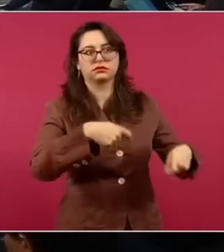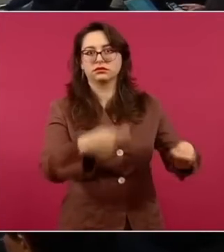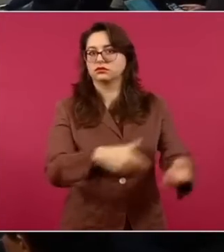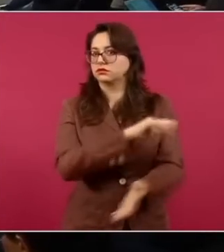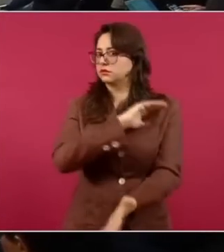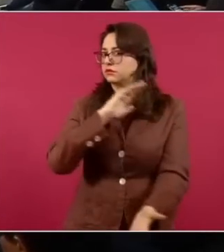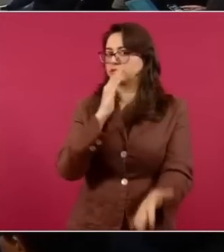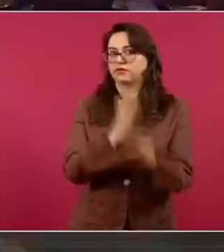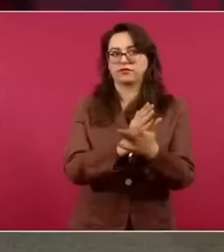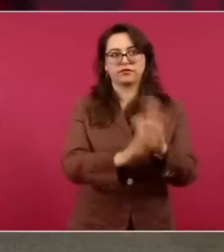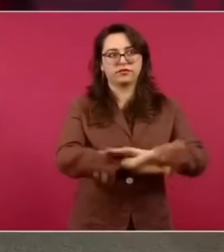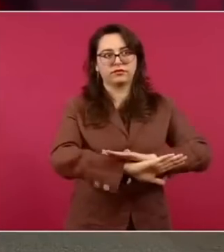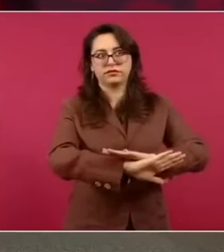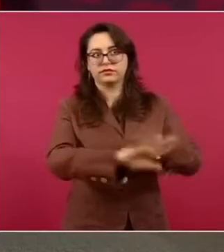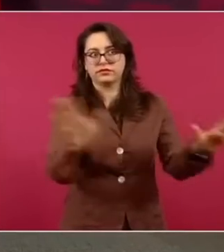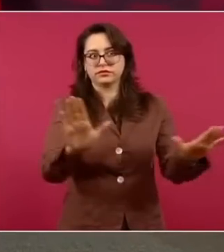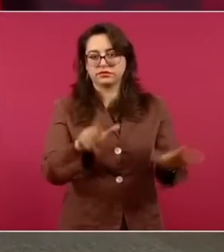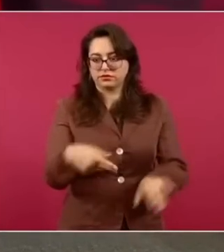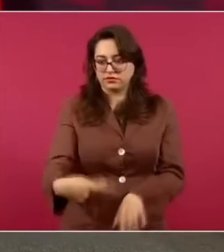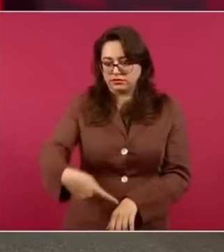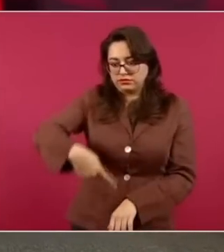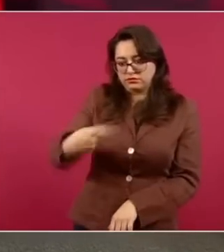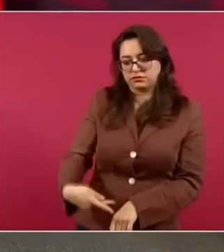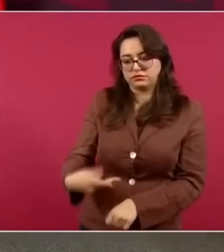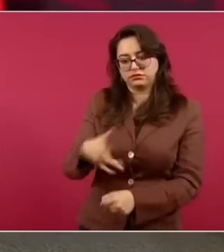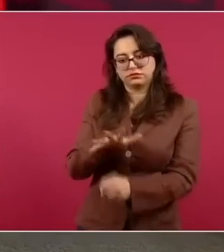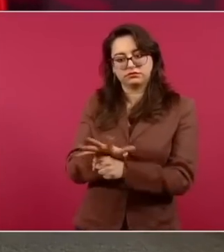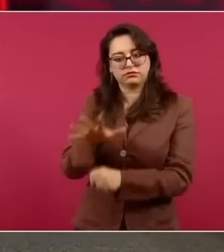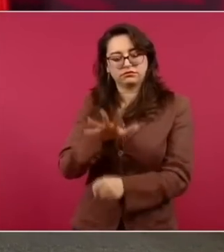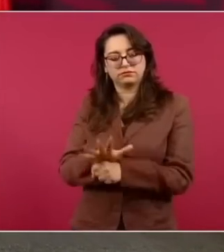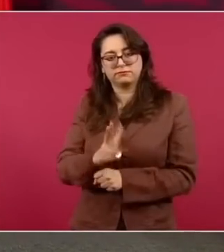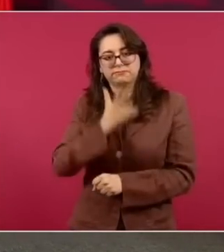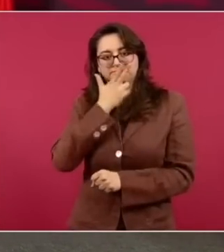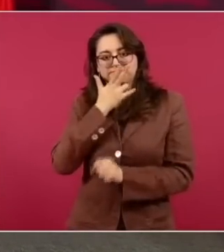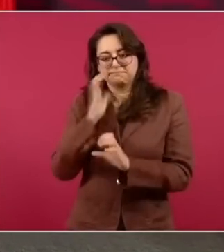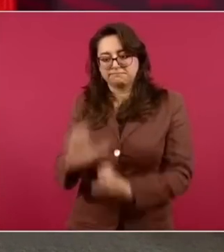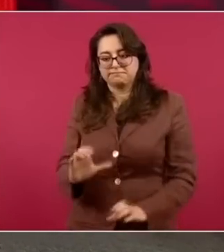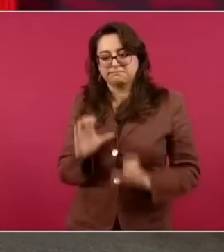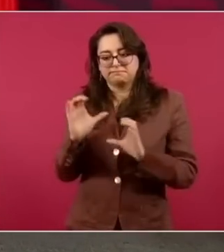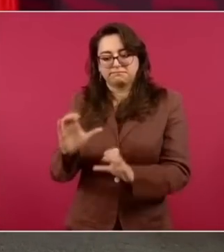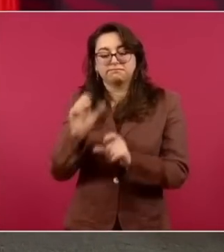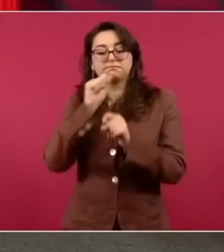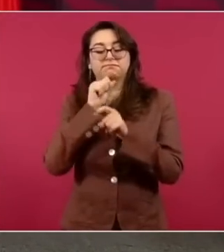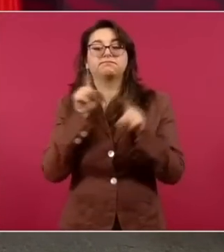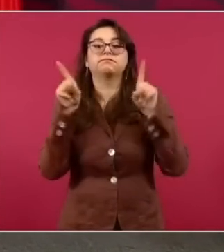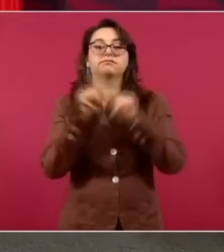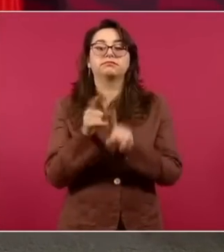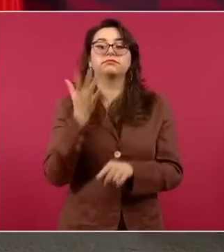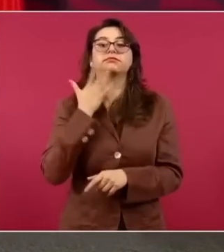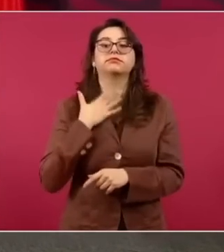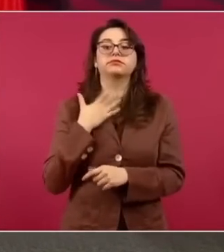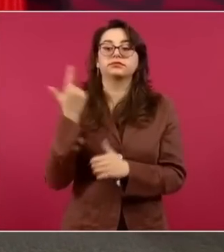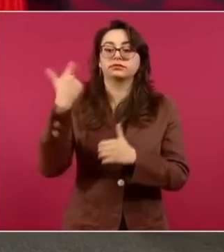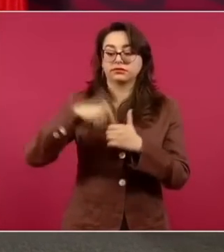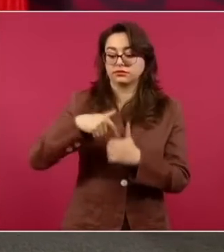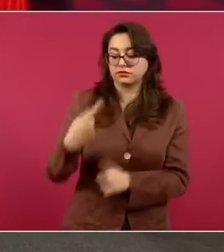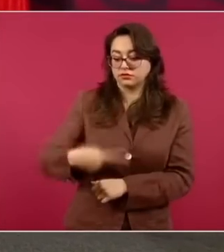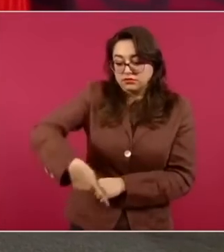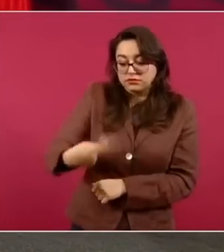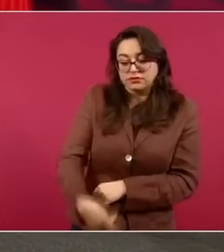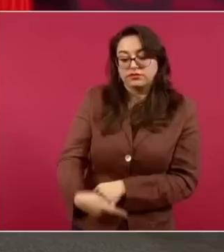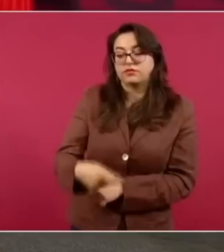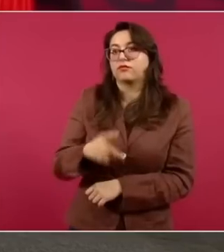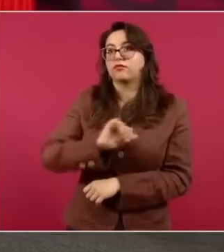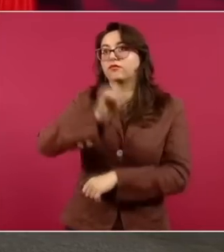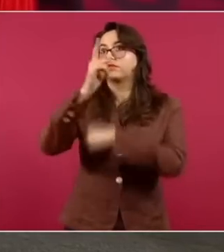buscando la autosuficiencia energética en que podemos garantizar que no aumenten los precios